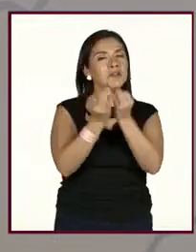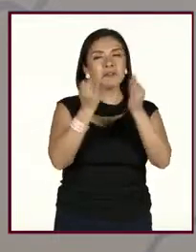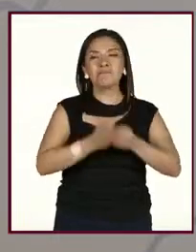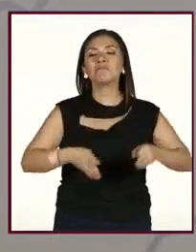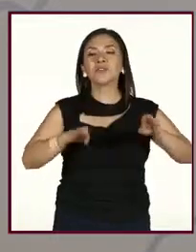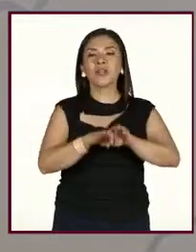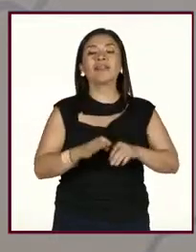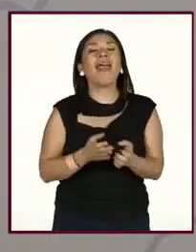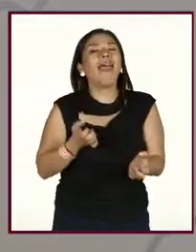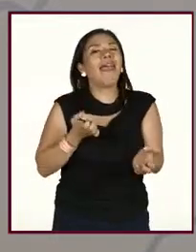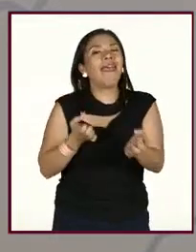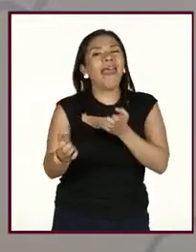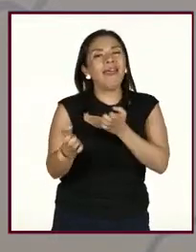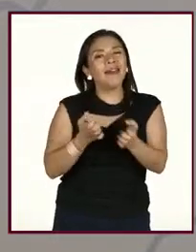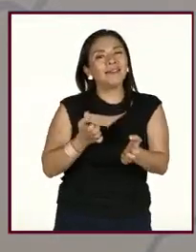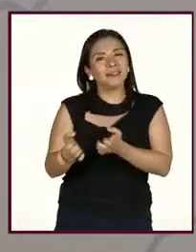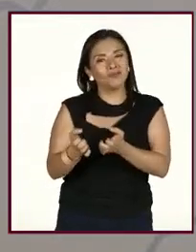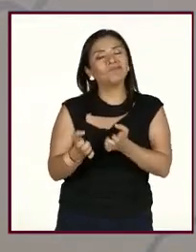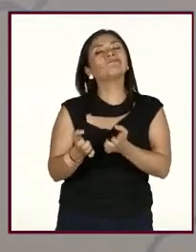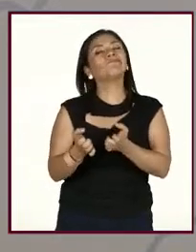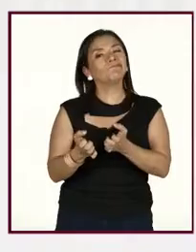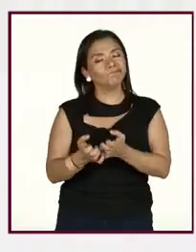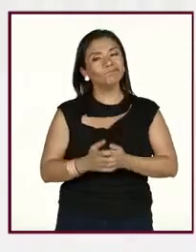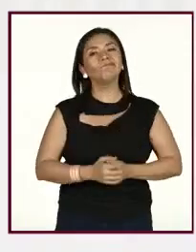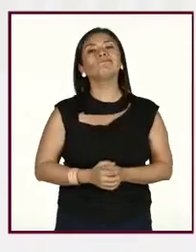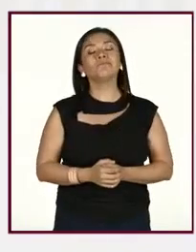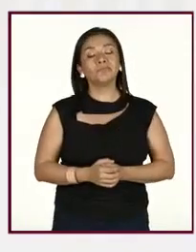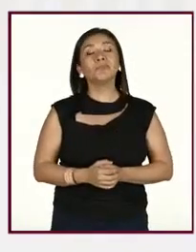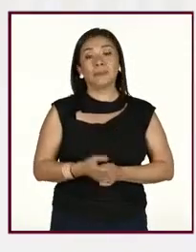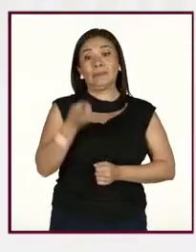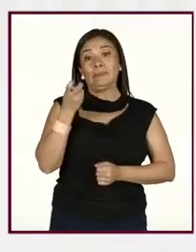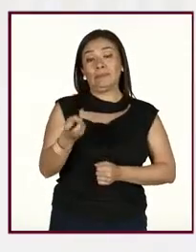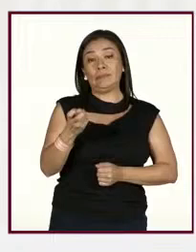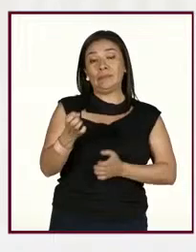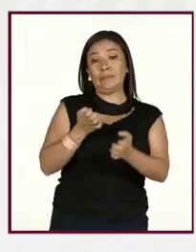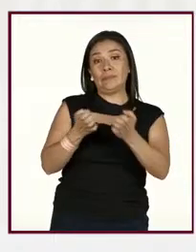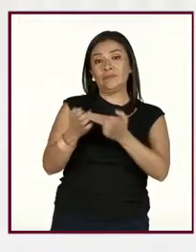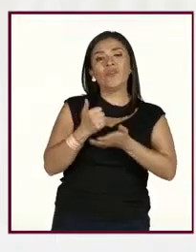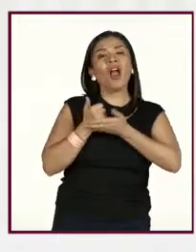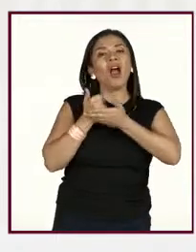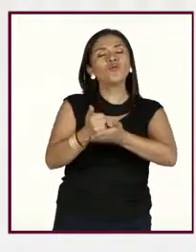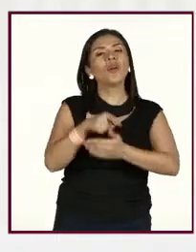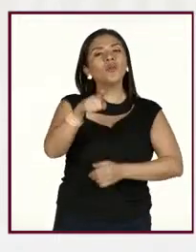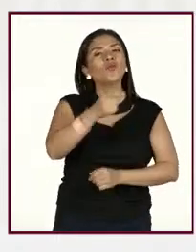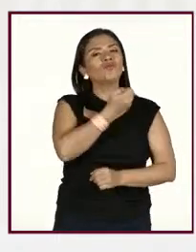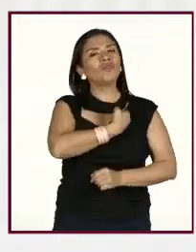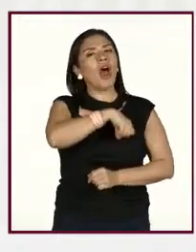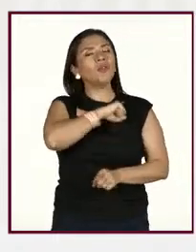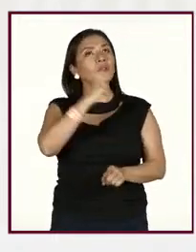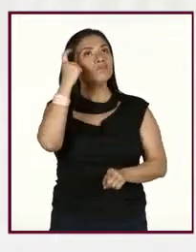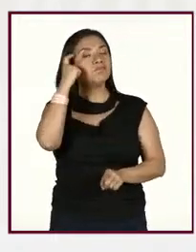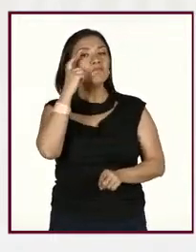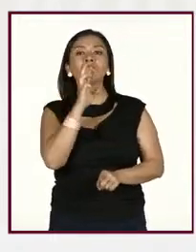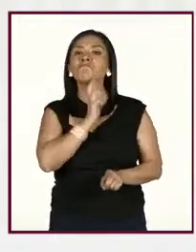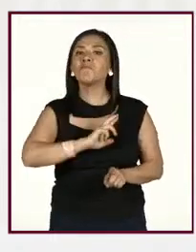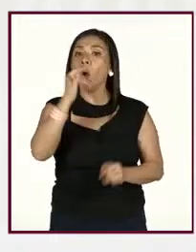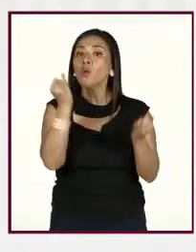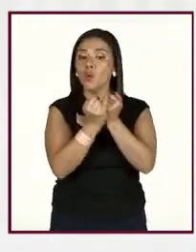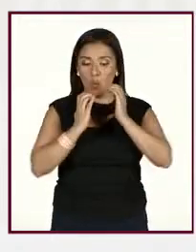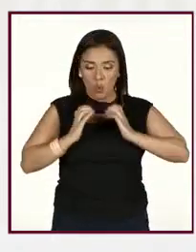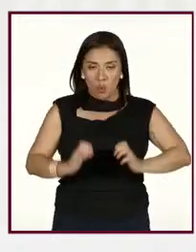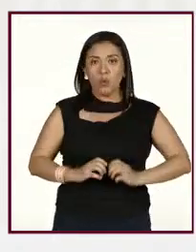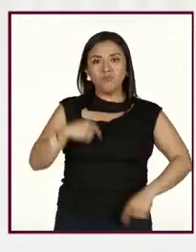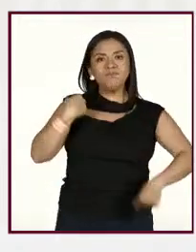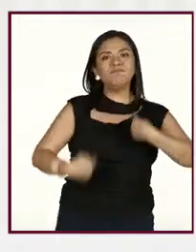es el ejercicio. El ejercicio mejora la salud mental y la salud física